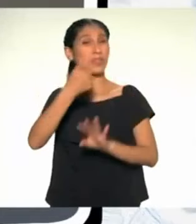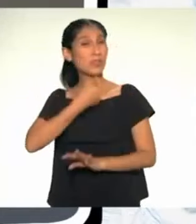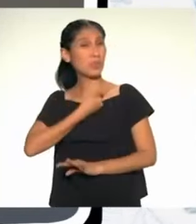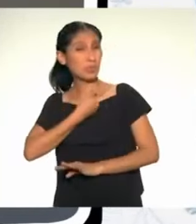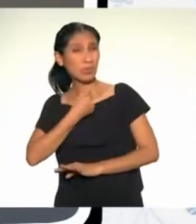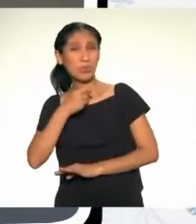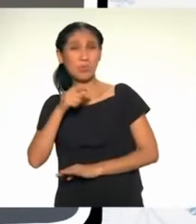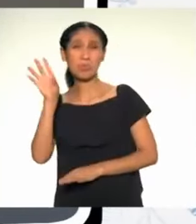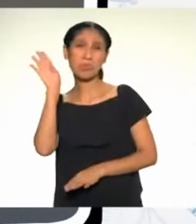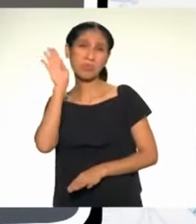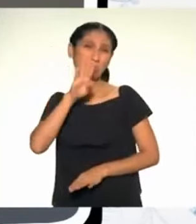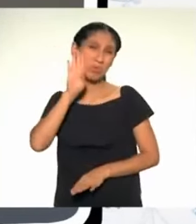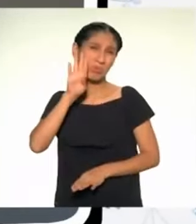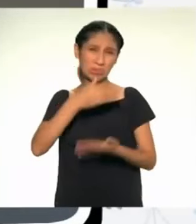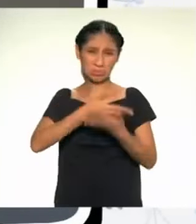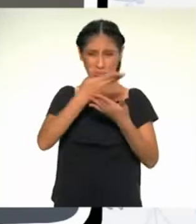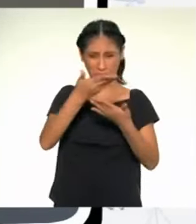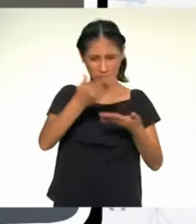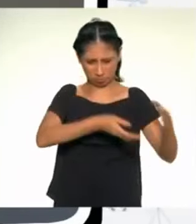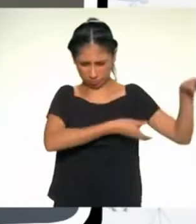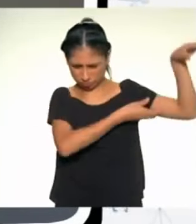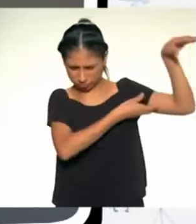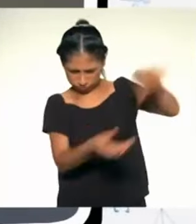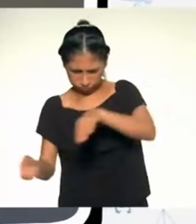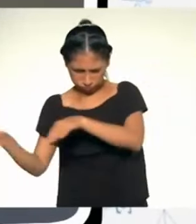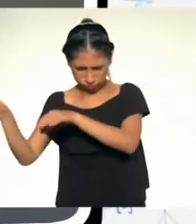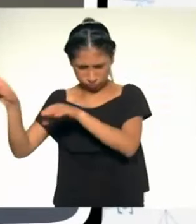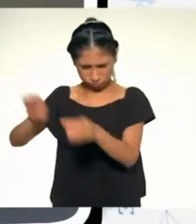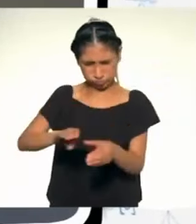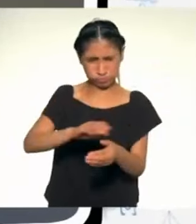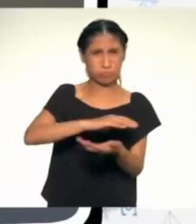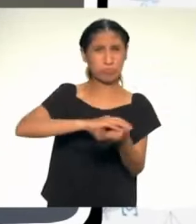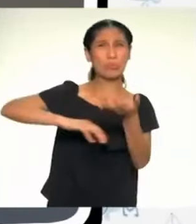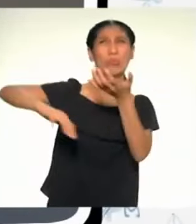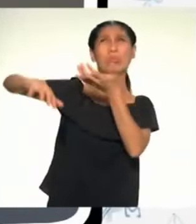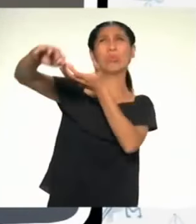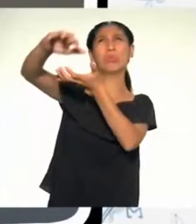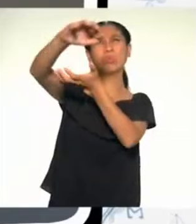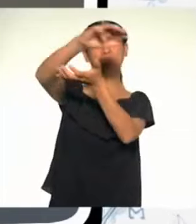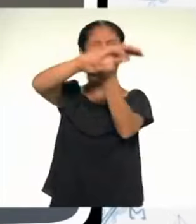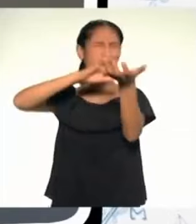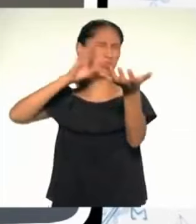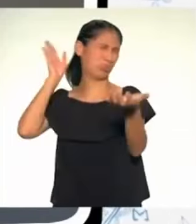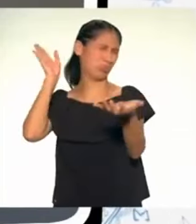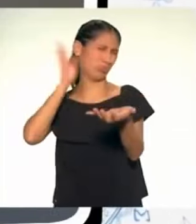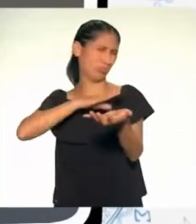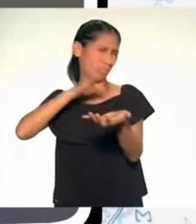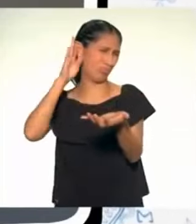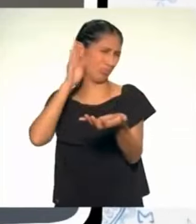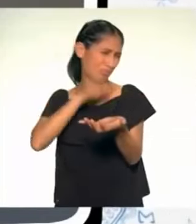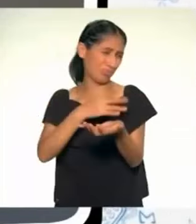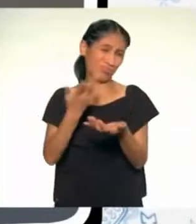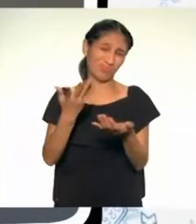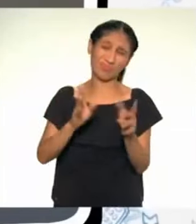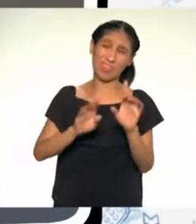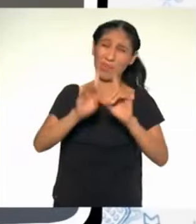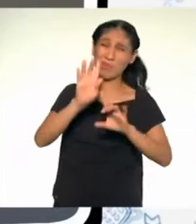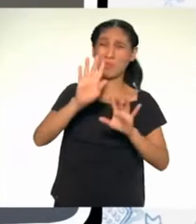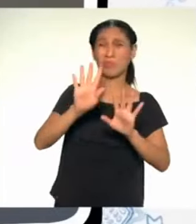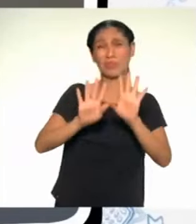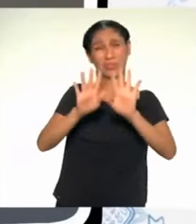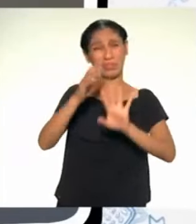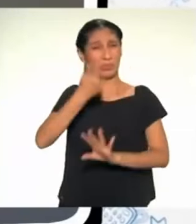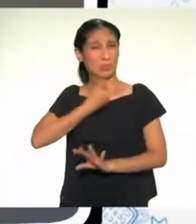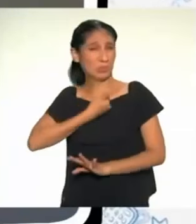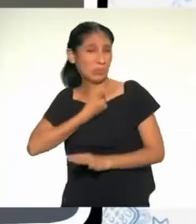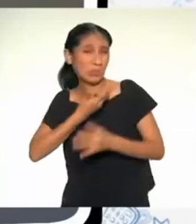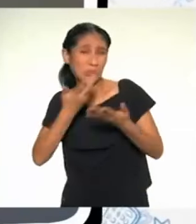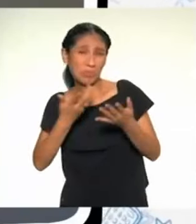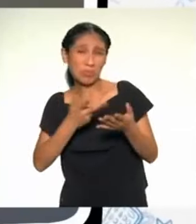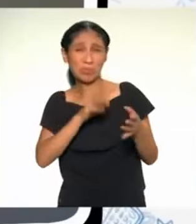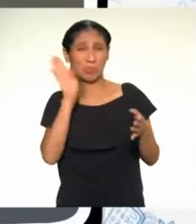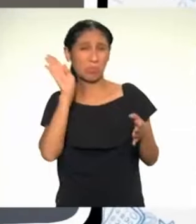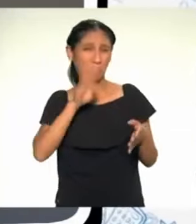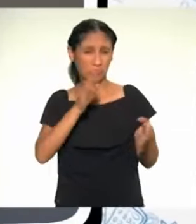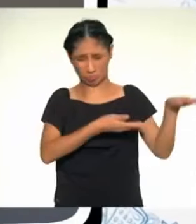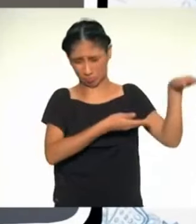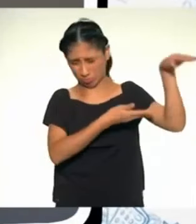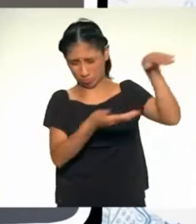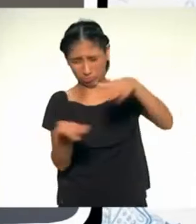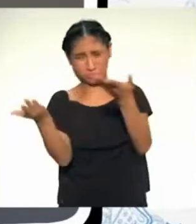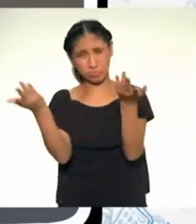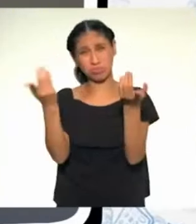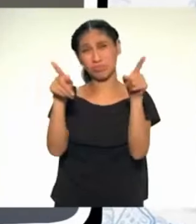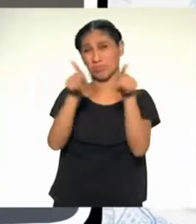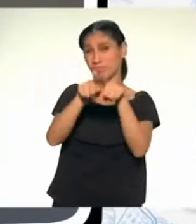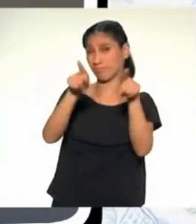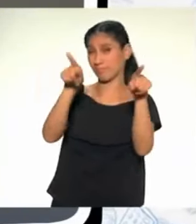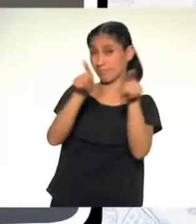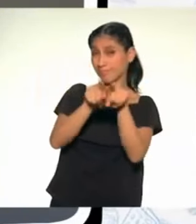la contaminación del aire y demás. También es muy importante la biodiversidad para todas las familias, debido a que esta es la que nos